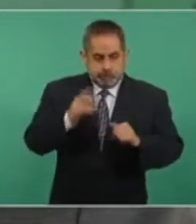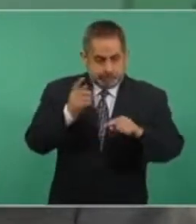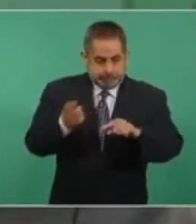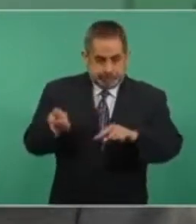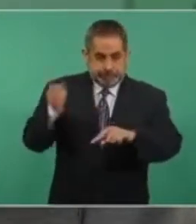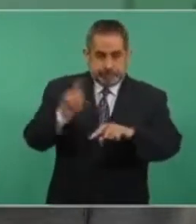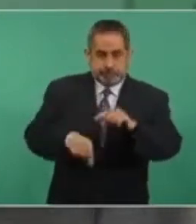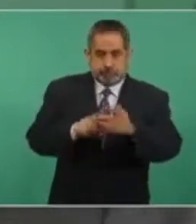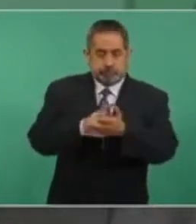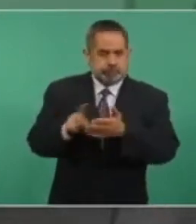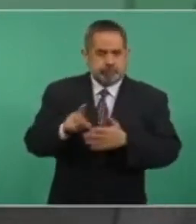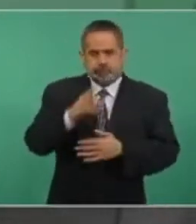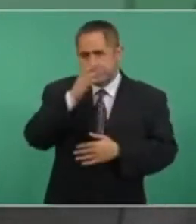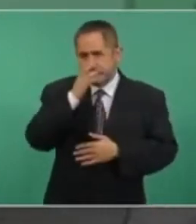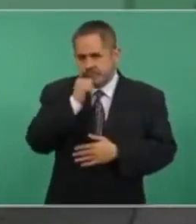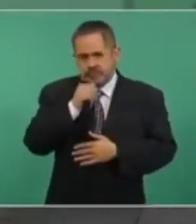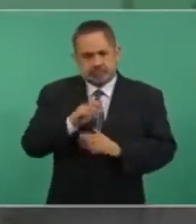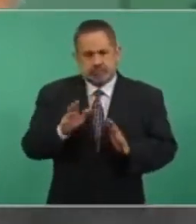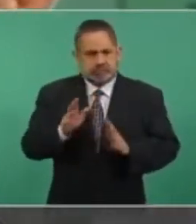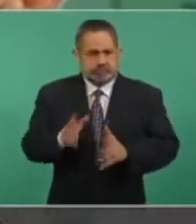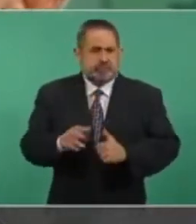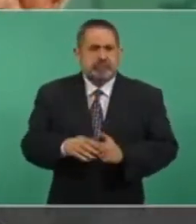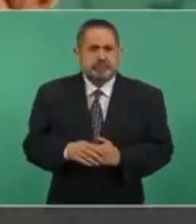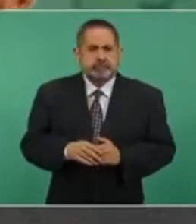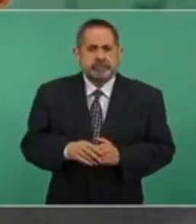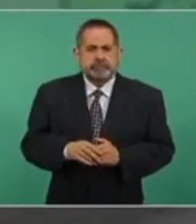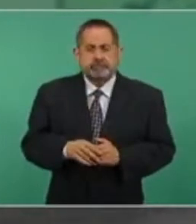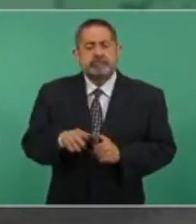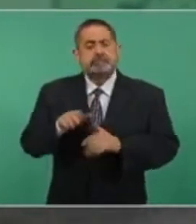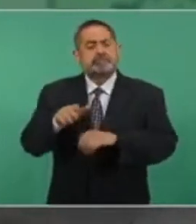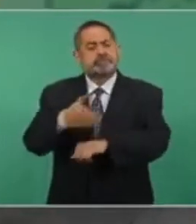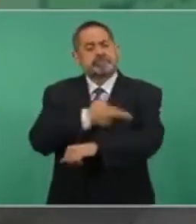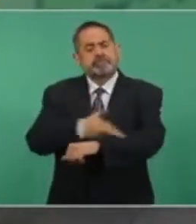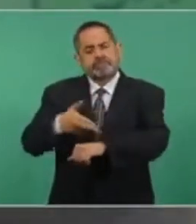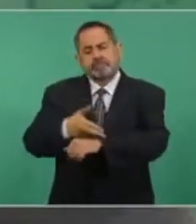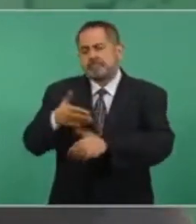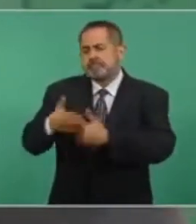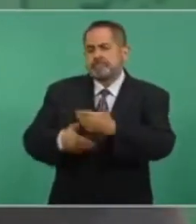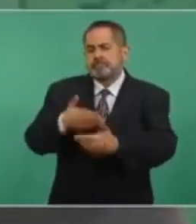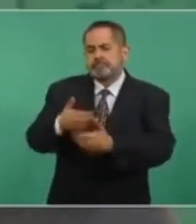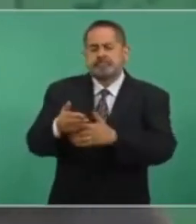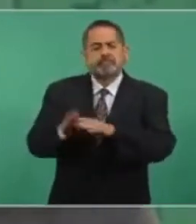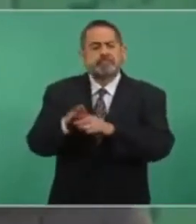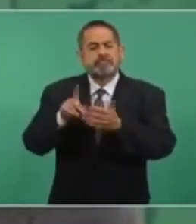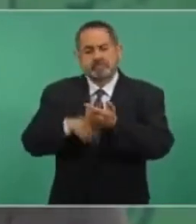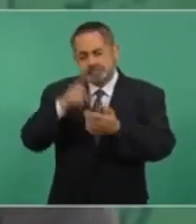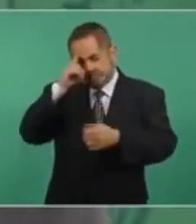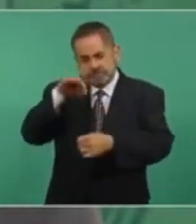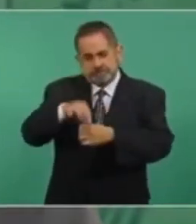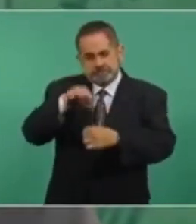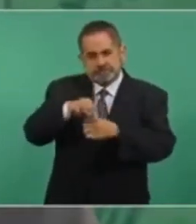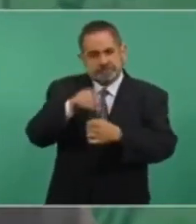el derecho a nadie. Sobre el procedimiento de elección,